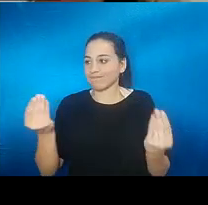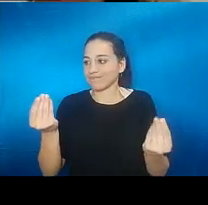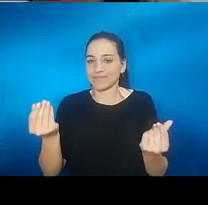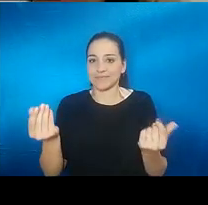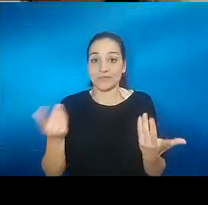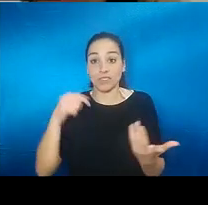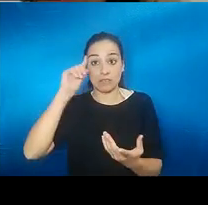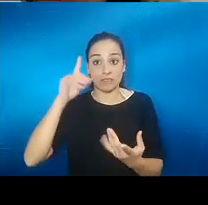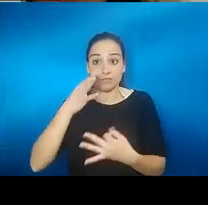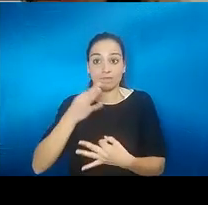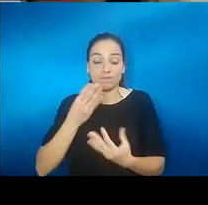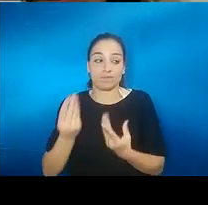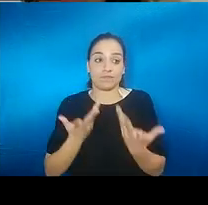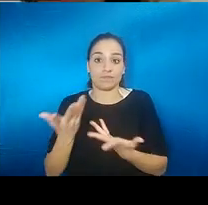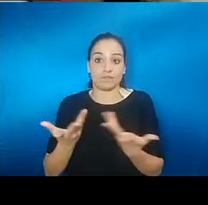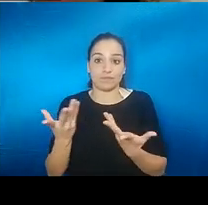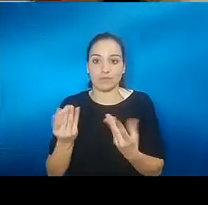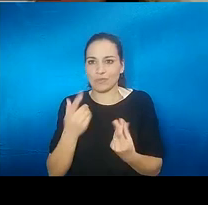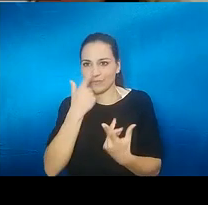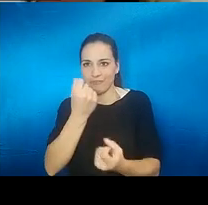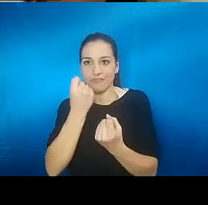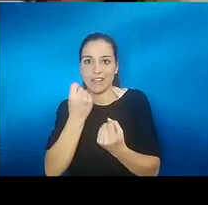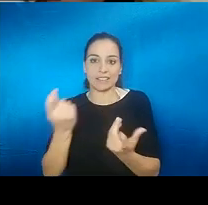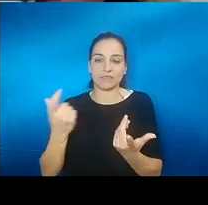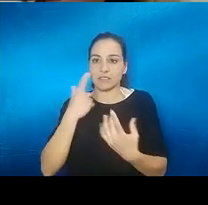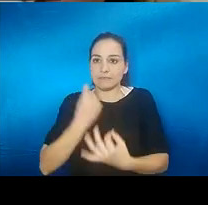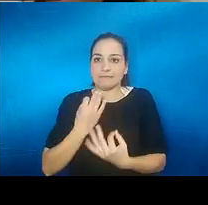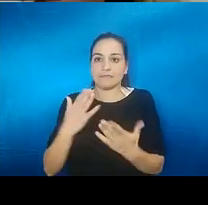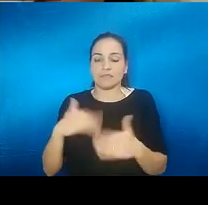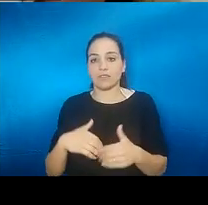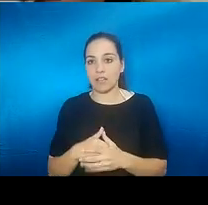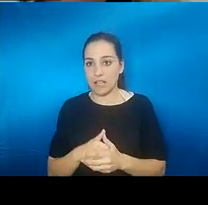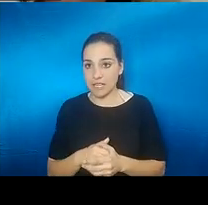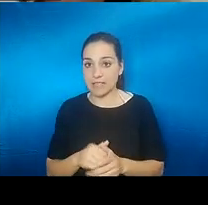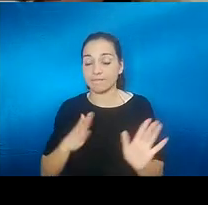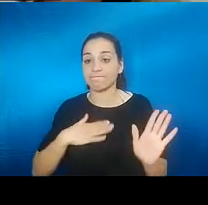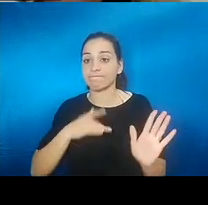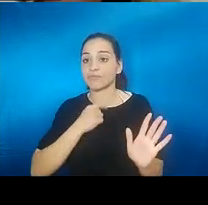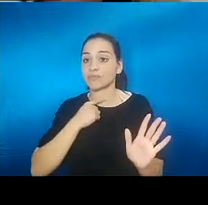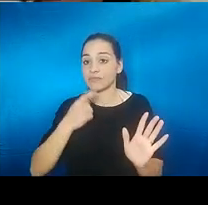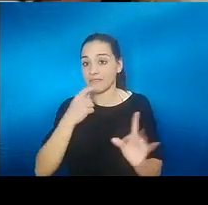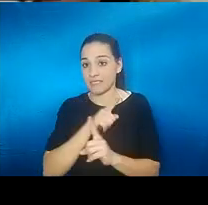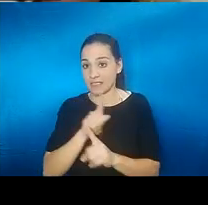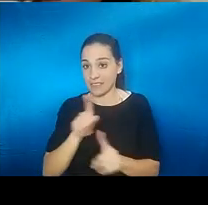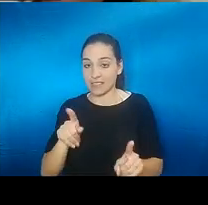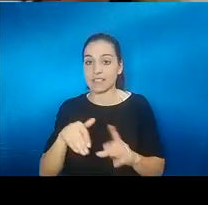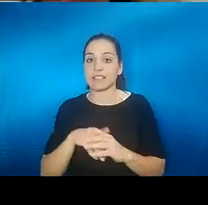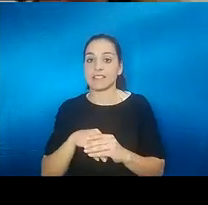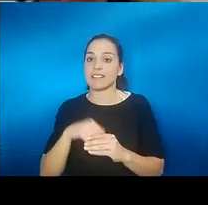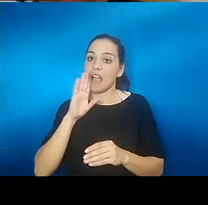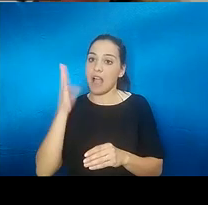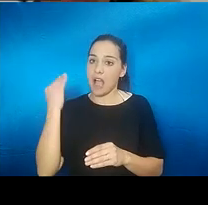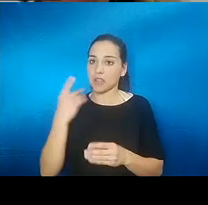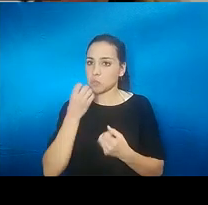te genera eso sobre todo mucha inseguridad tengo que decir que yo antes de que me pasara esto pues lo tenía bastante